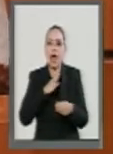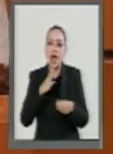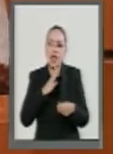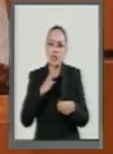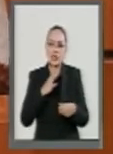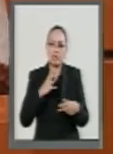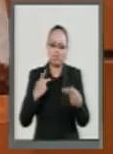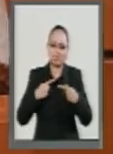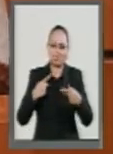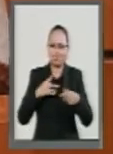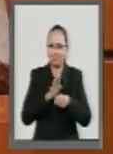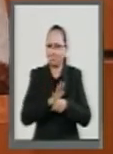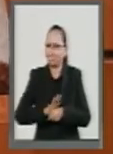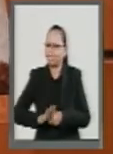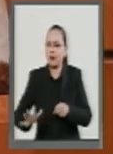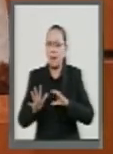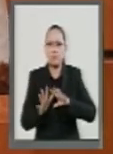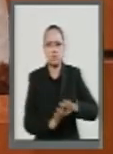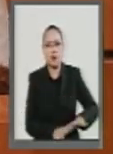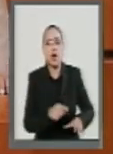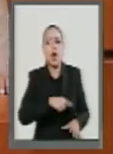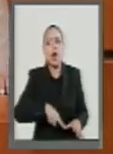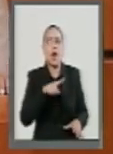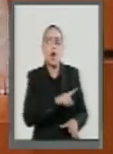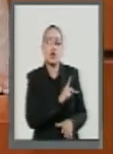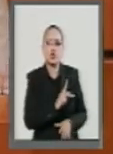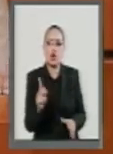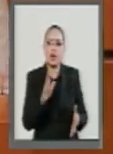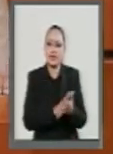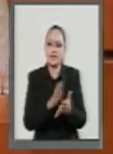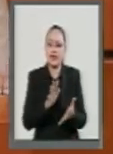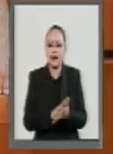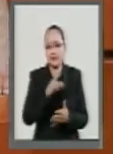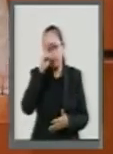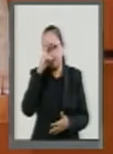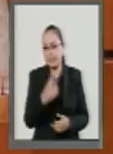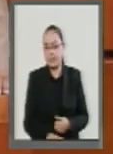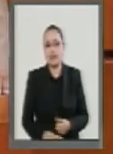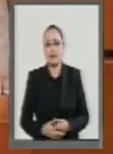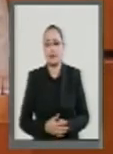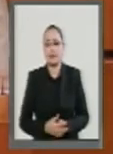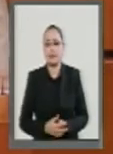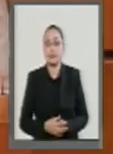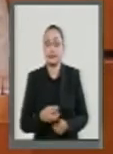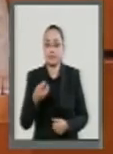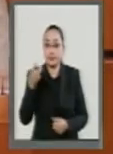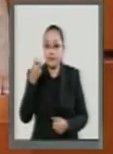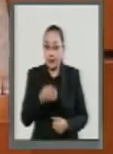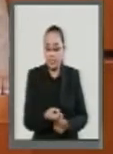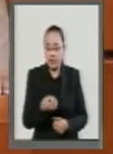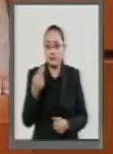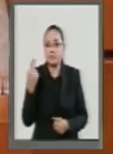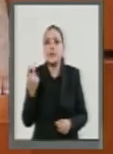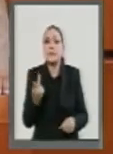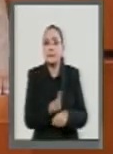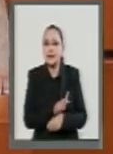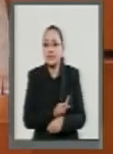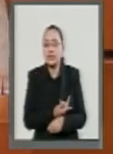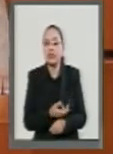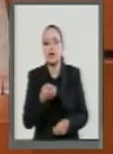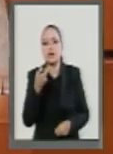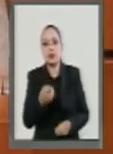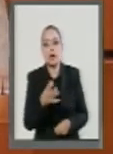en casi todos los penales de México. Y esto genera una situación